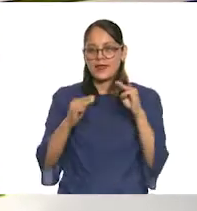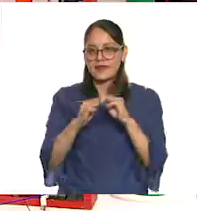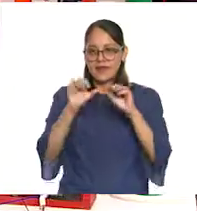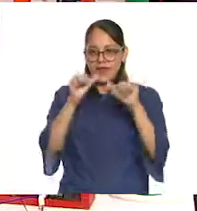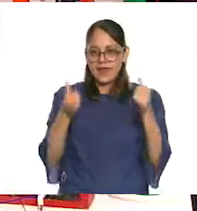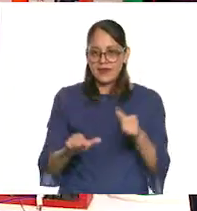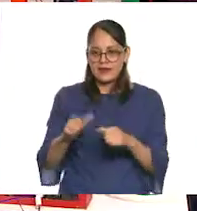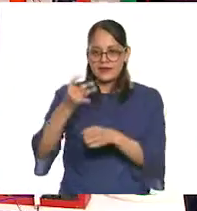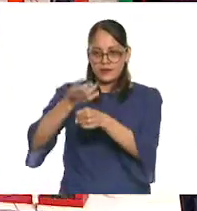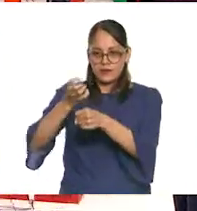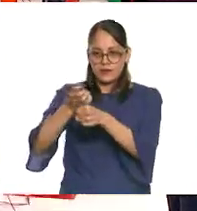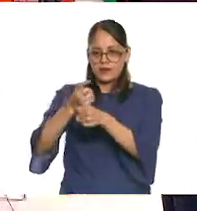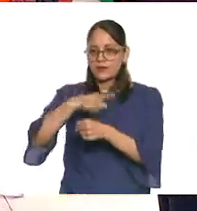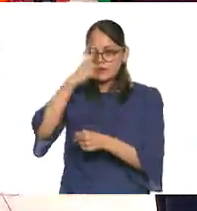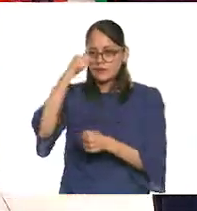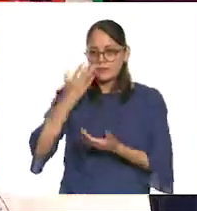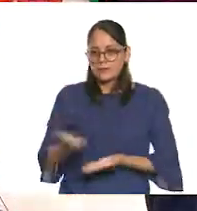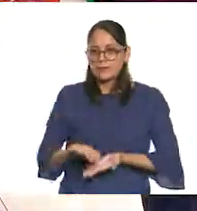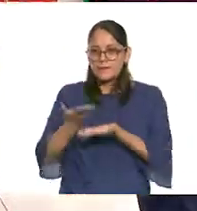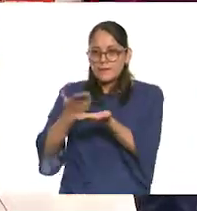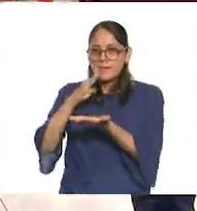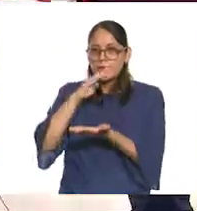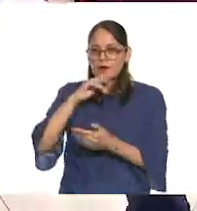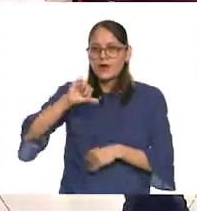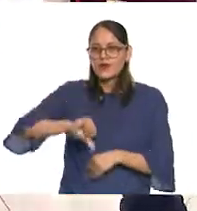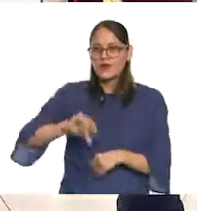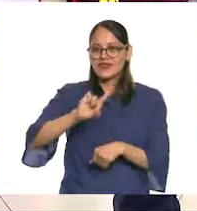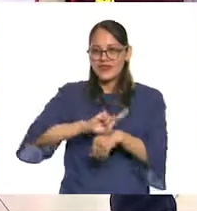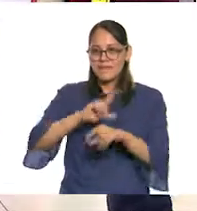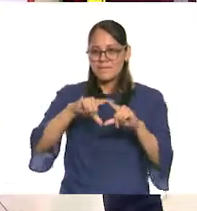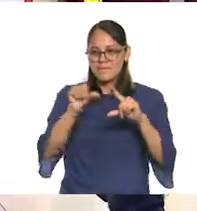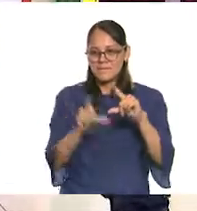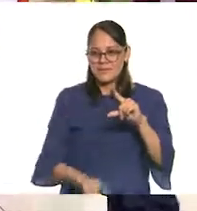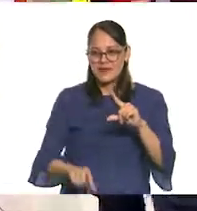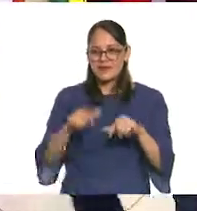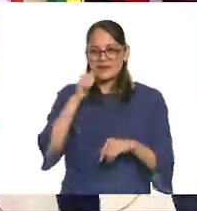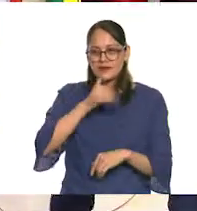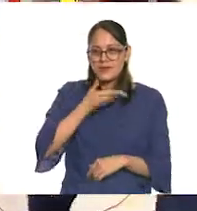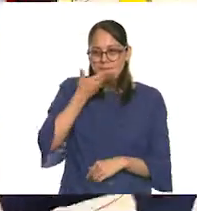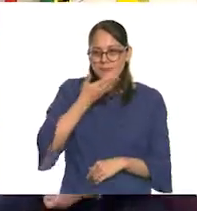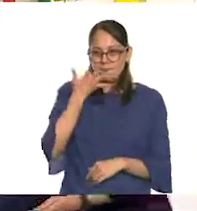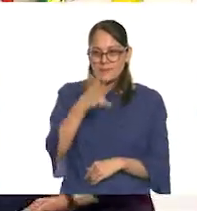Dedicadas a las mamás que celebramos aquí en México cada 10 de mayo.